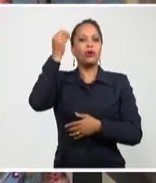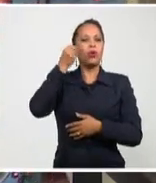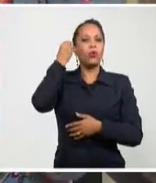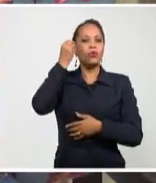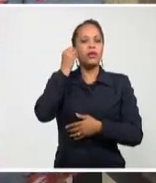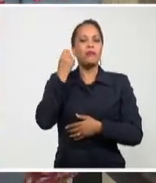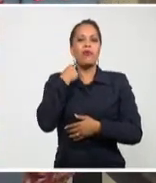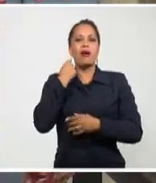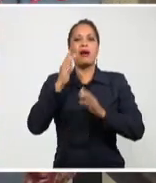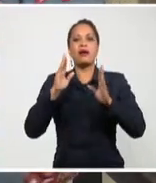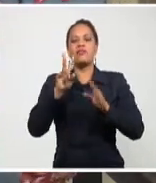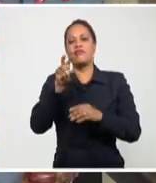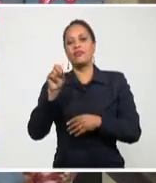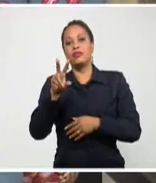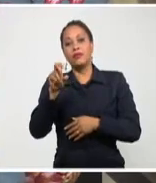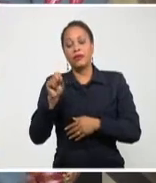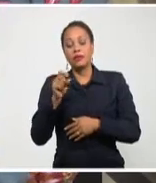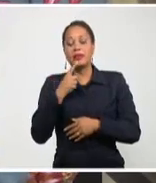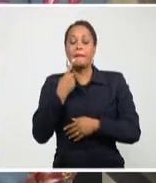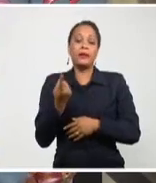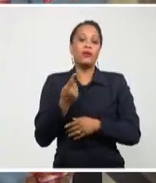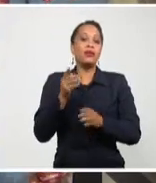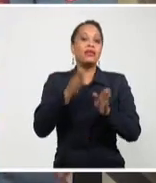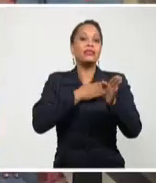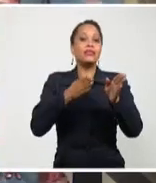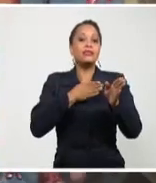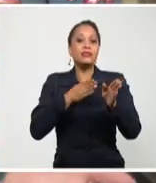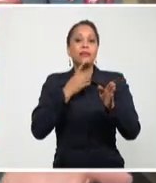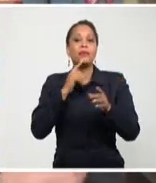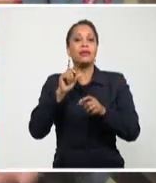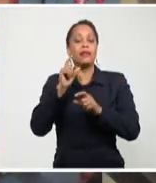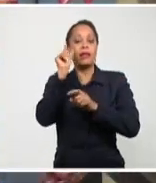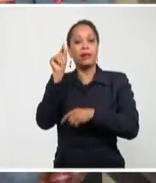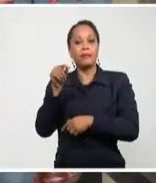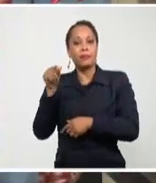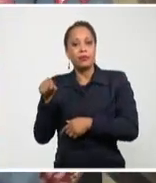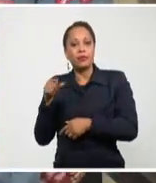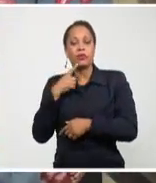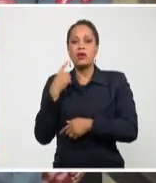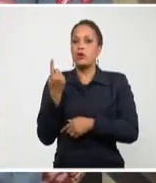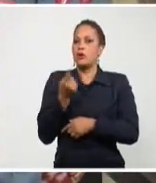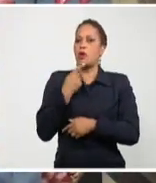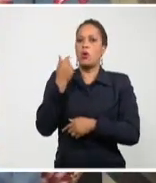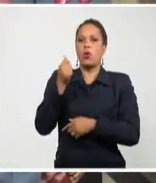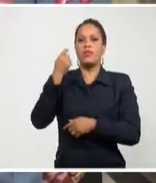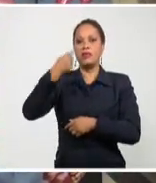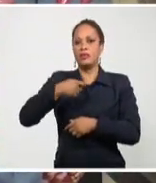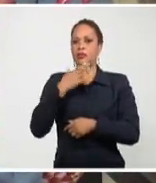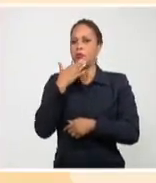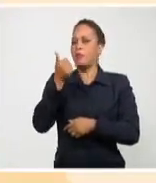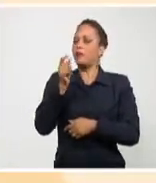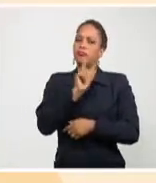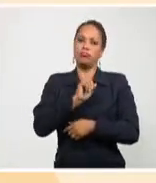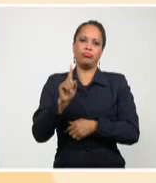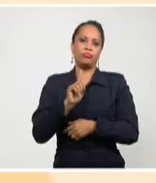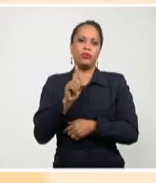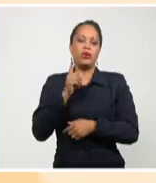olvidar aquí es sinónimo de irresponsabilidad ciudadana y ya vemos hoy no fue la mejor decisión. Y eso,